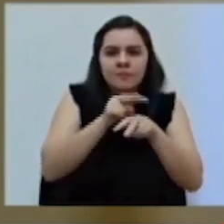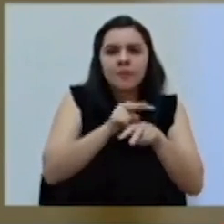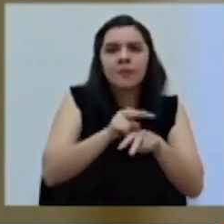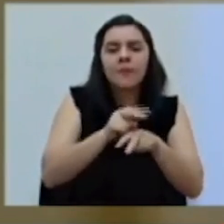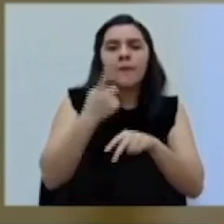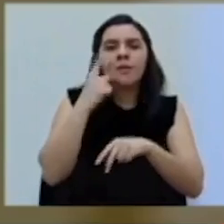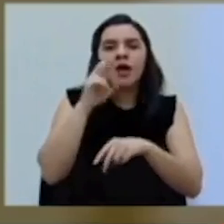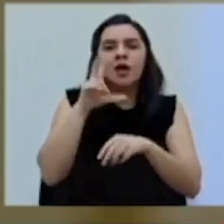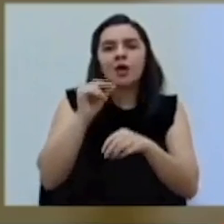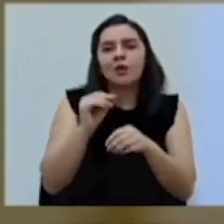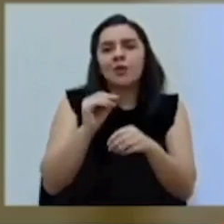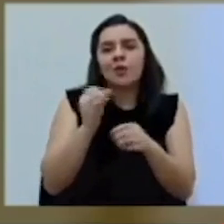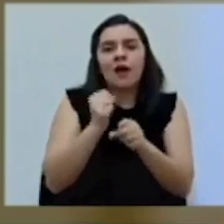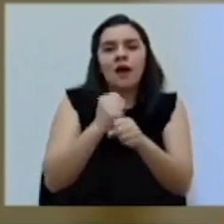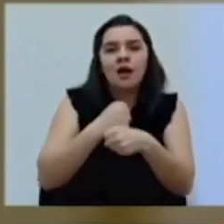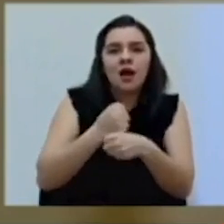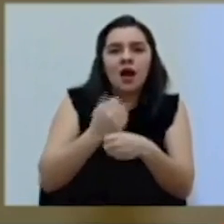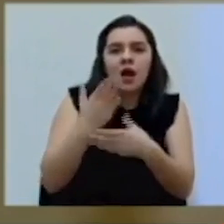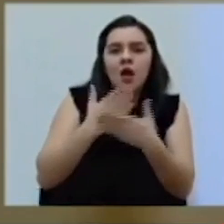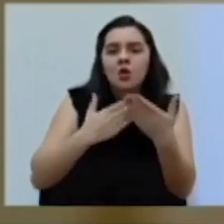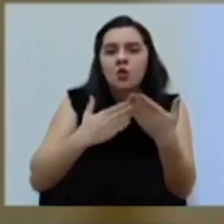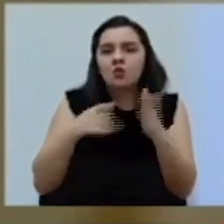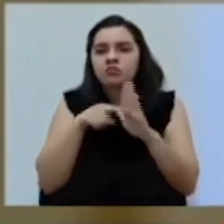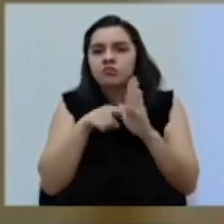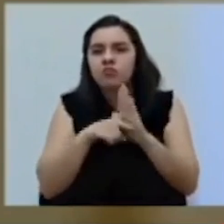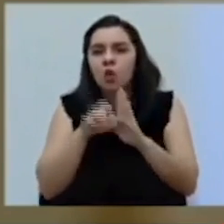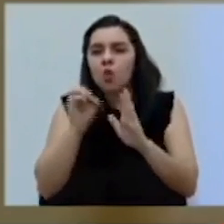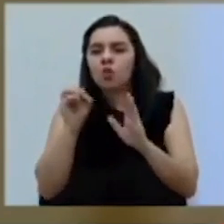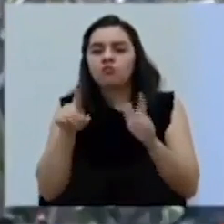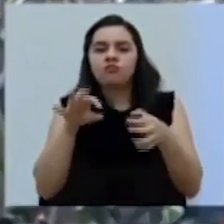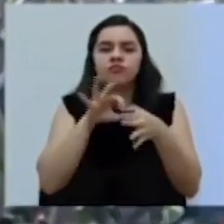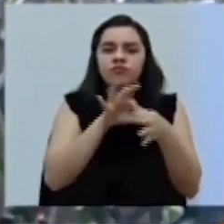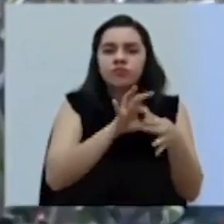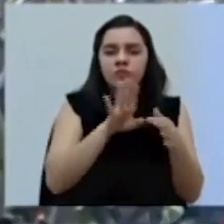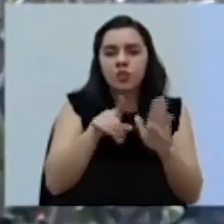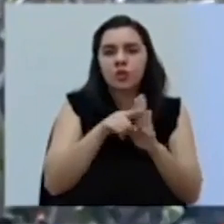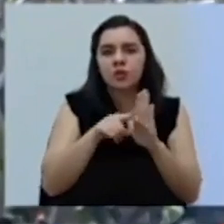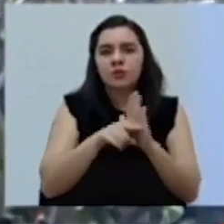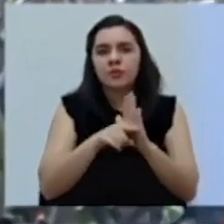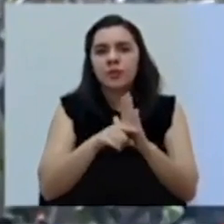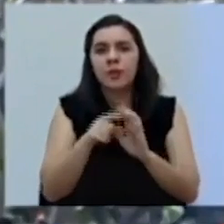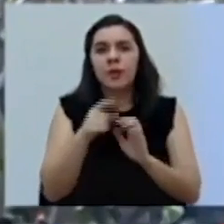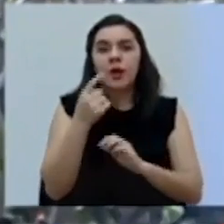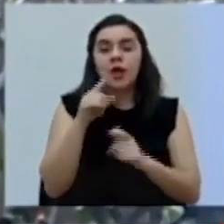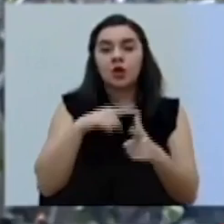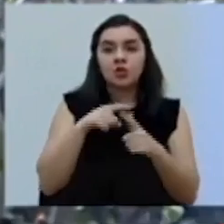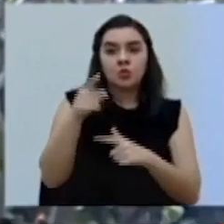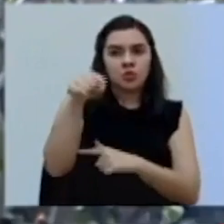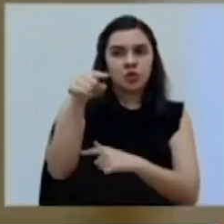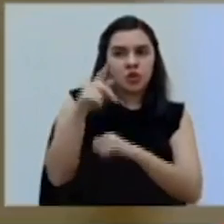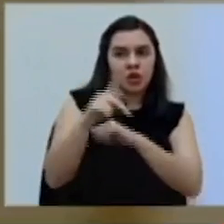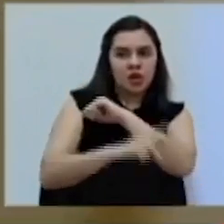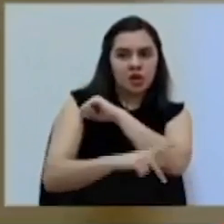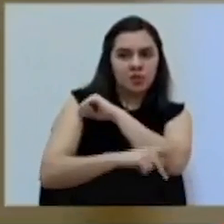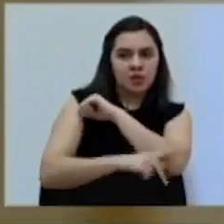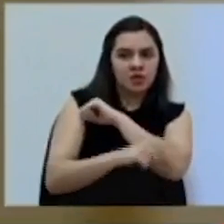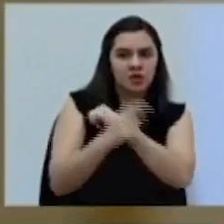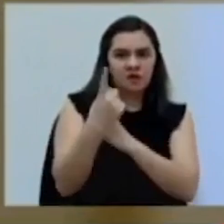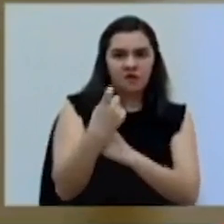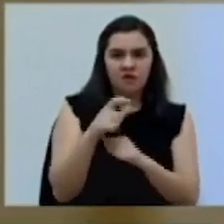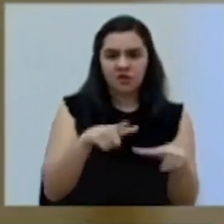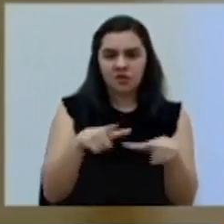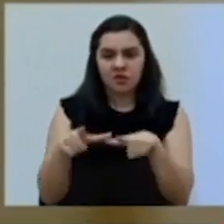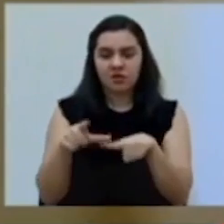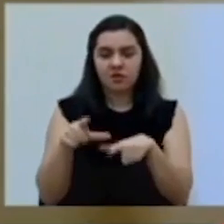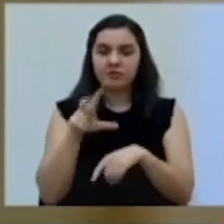hayan fugas o otros problemas colaterales relacionados. ¿Para ustedes el país es que no está listo, entonces? Tiene que avanzar en